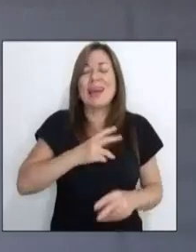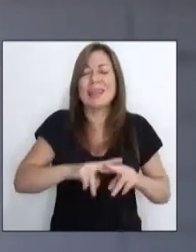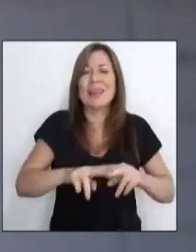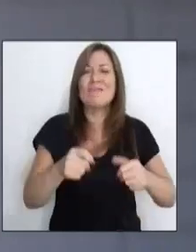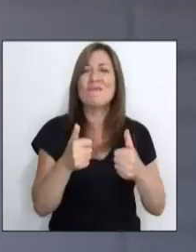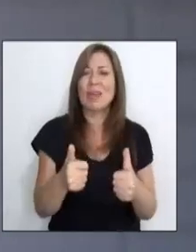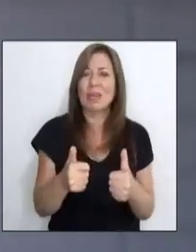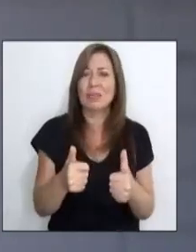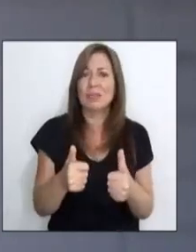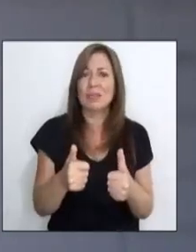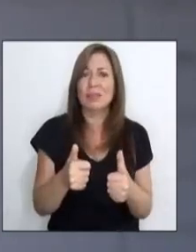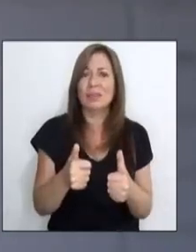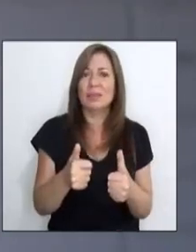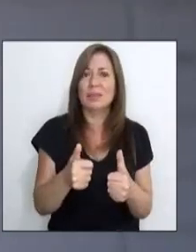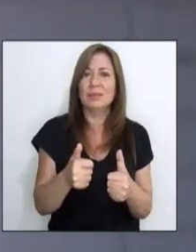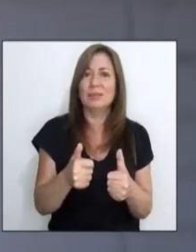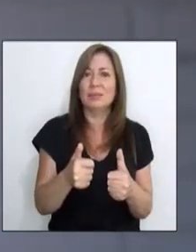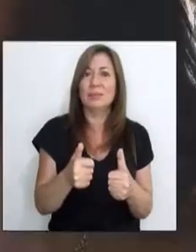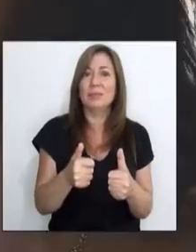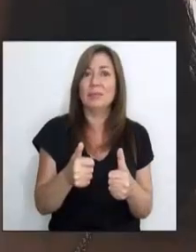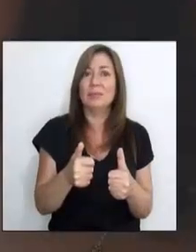mayoría de la gente quisiera hacer las cosas bien,